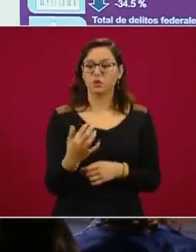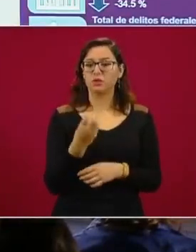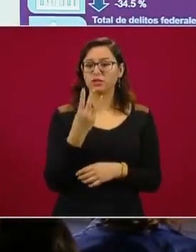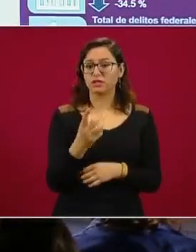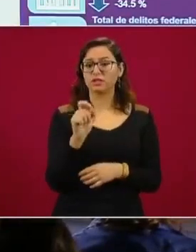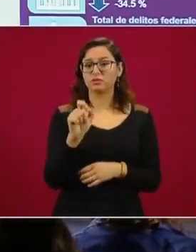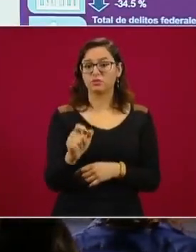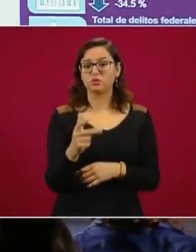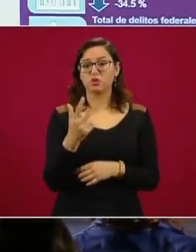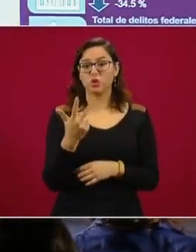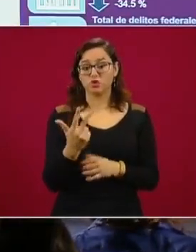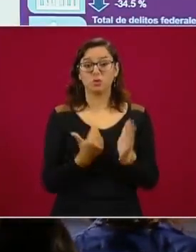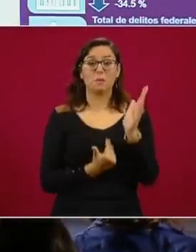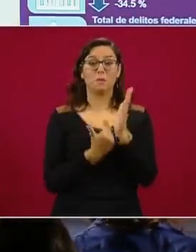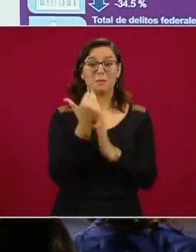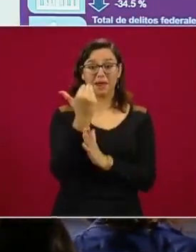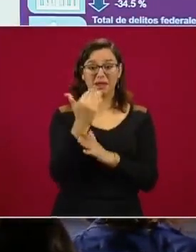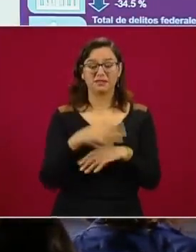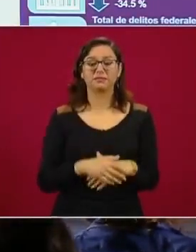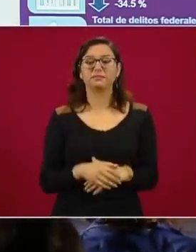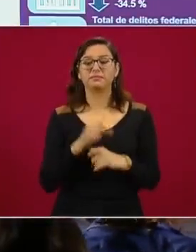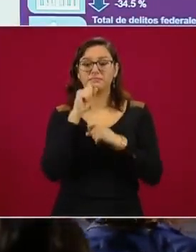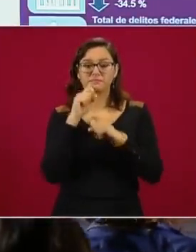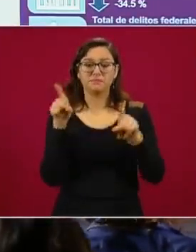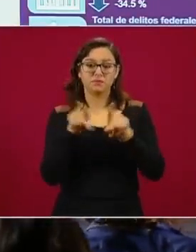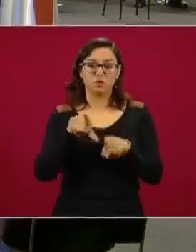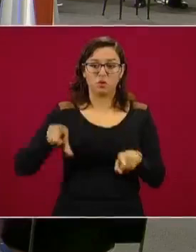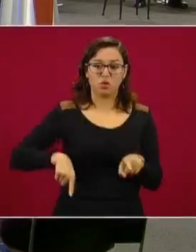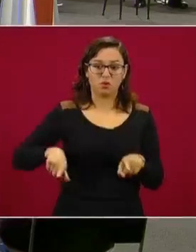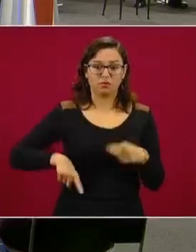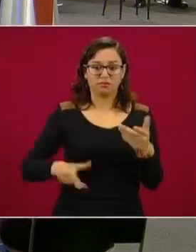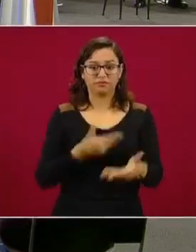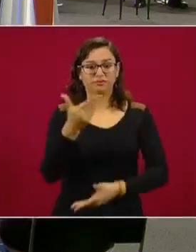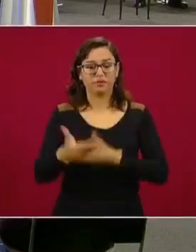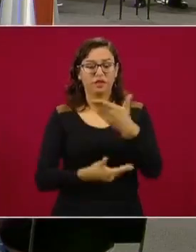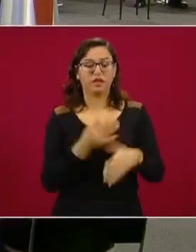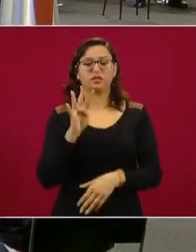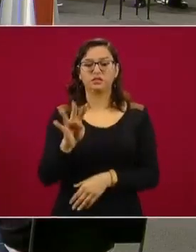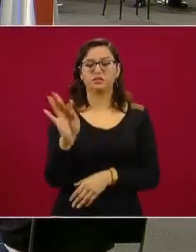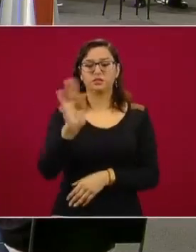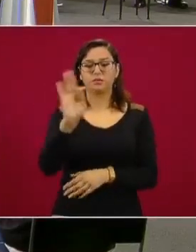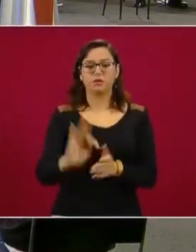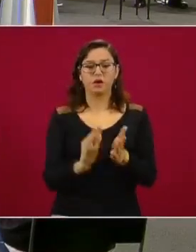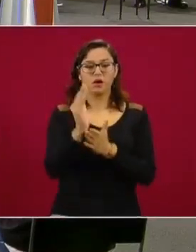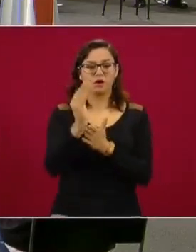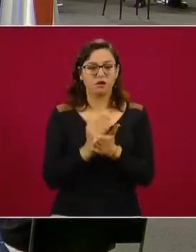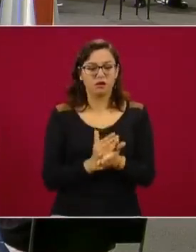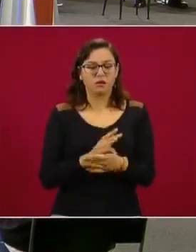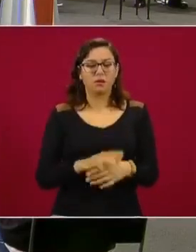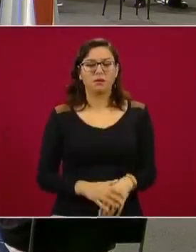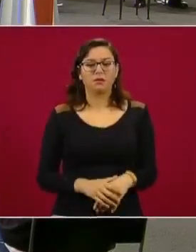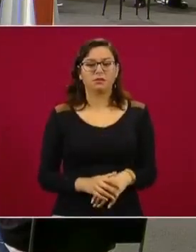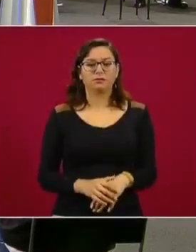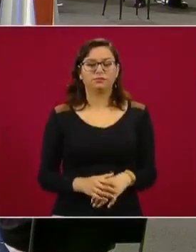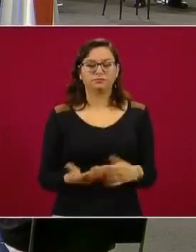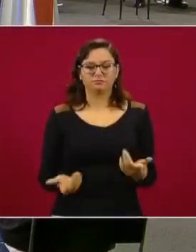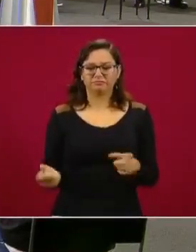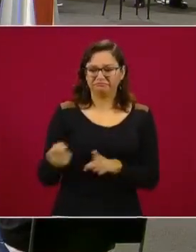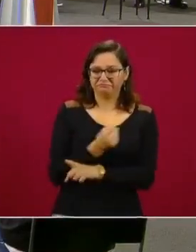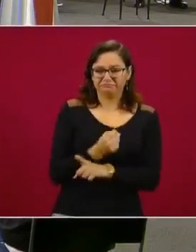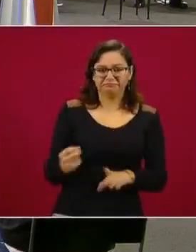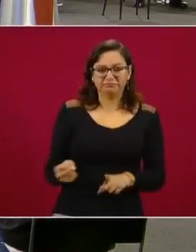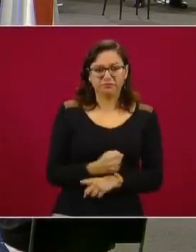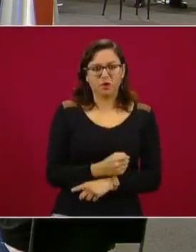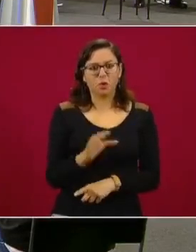delitos cometidos por servidores públicos, menos 19 contra la integridad corporal, menos